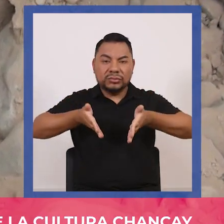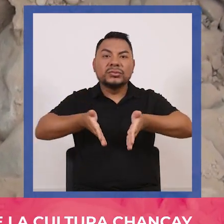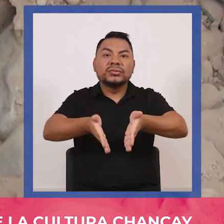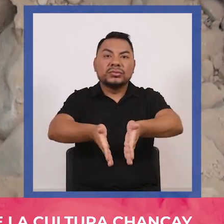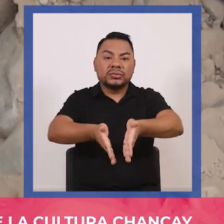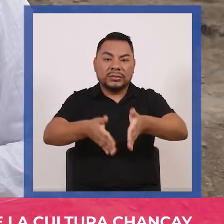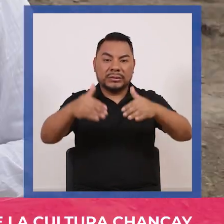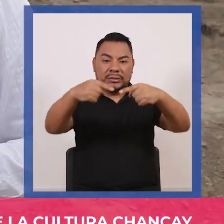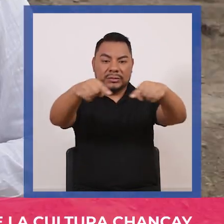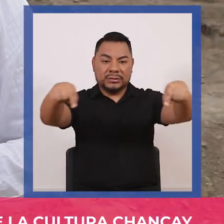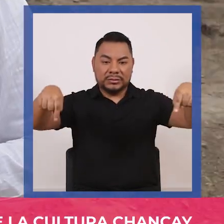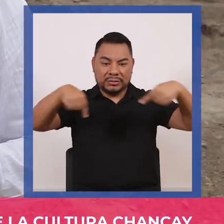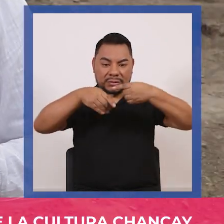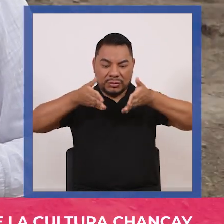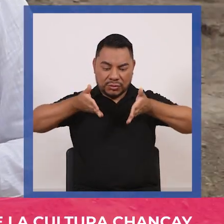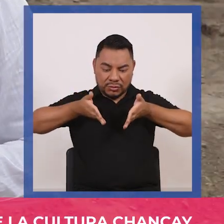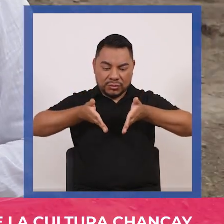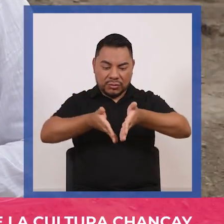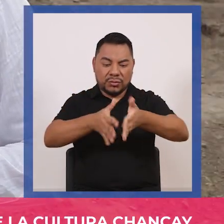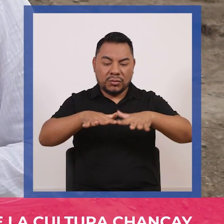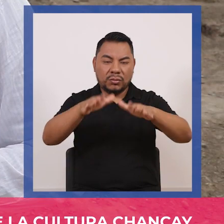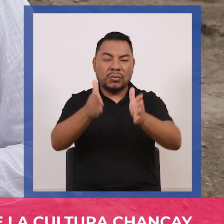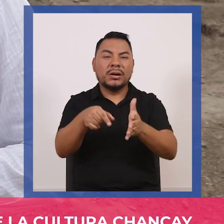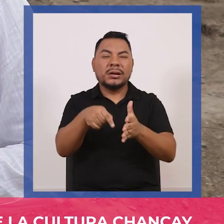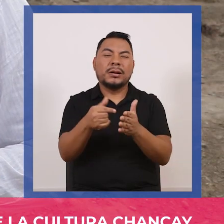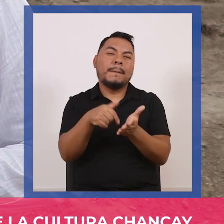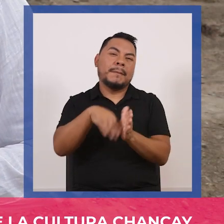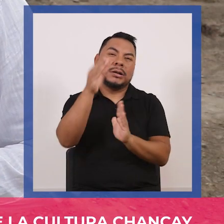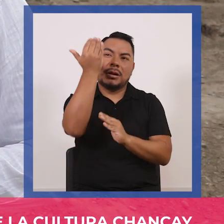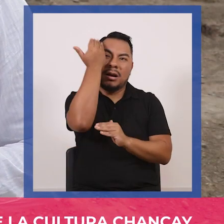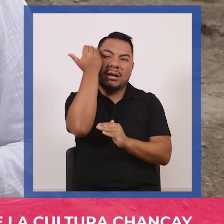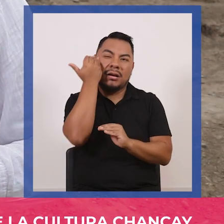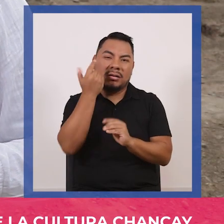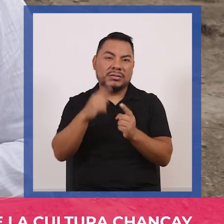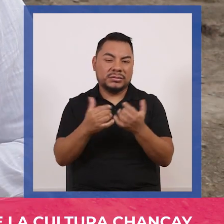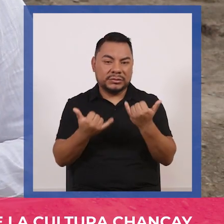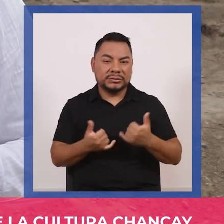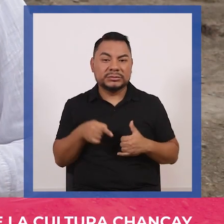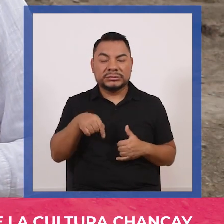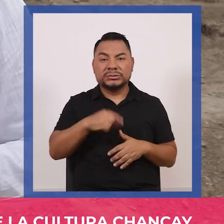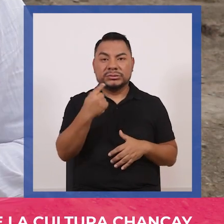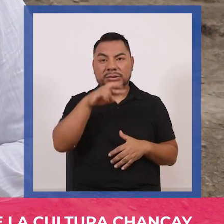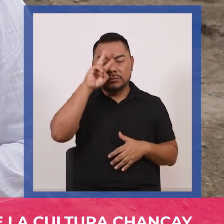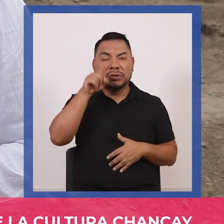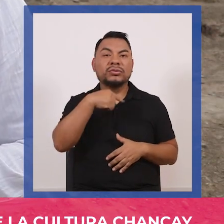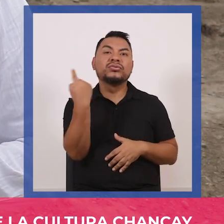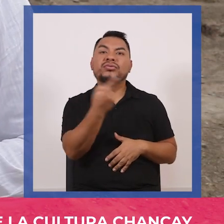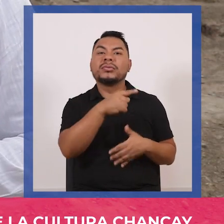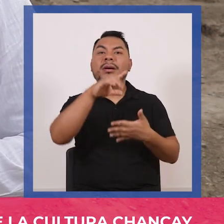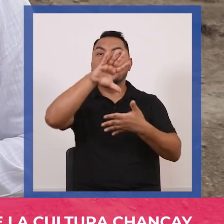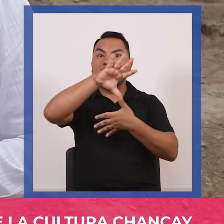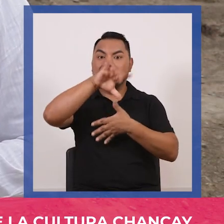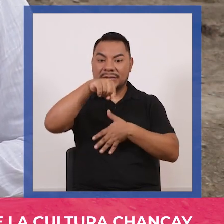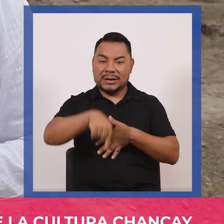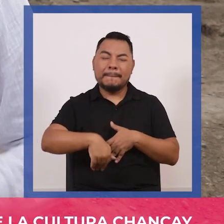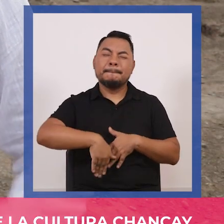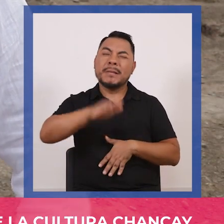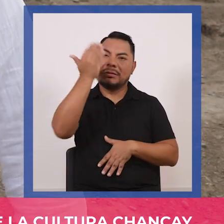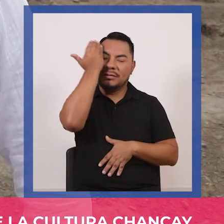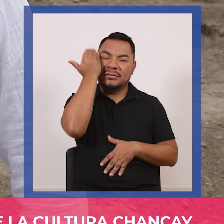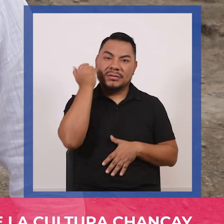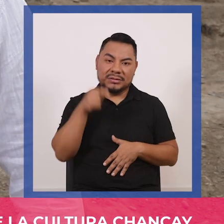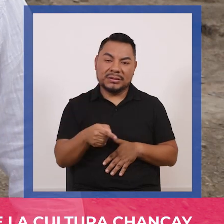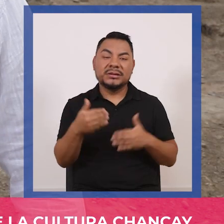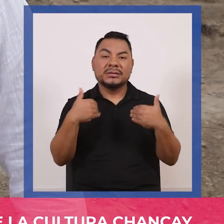chacana que sería la más antigua registrada hasta el momento no solamente en el Perú sino en toda América que tiene